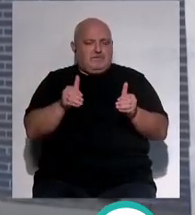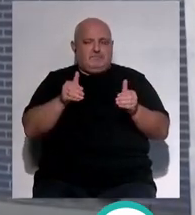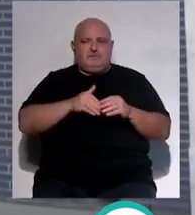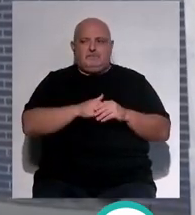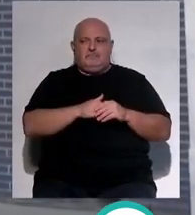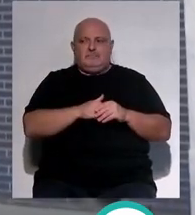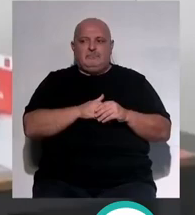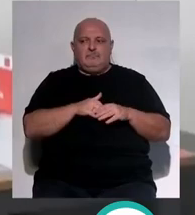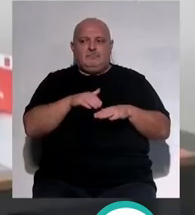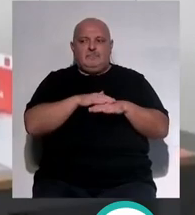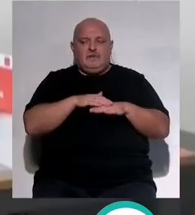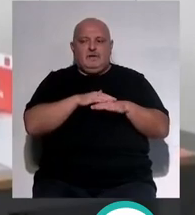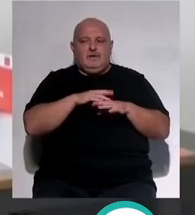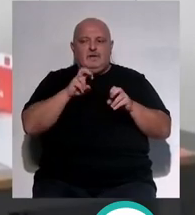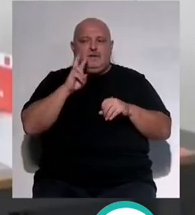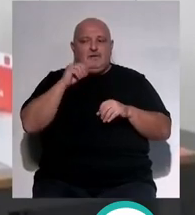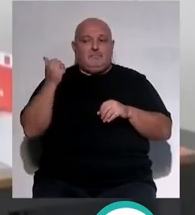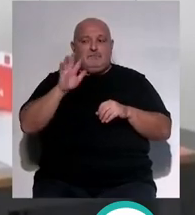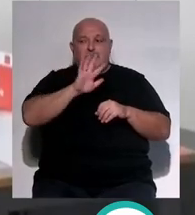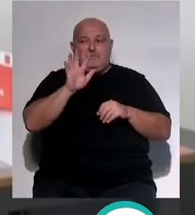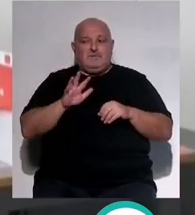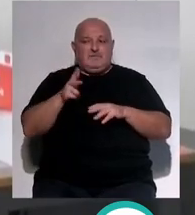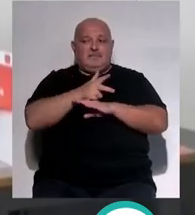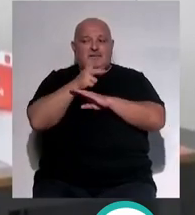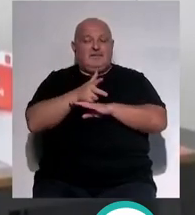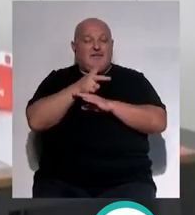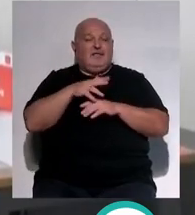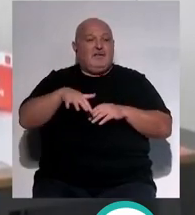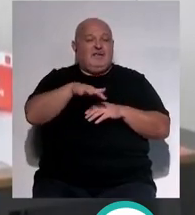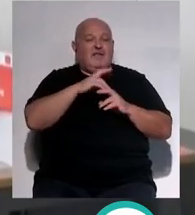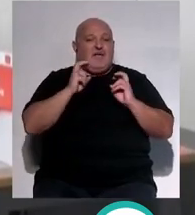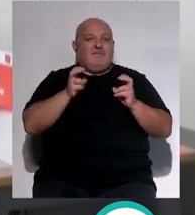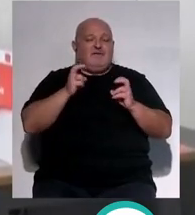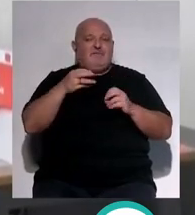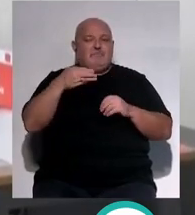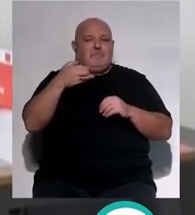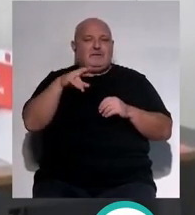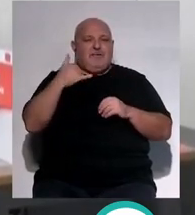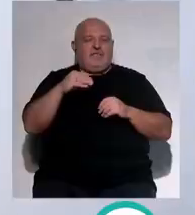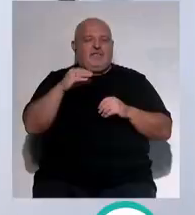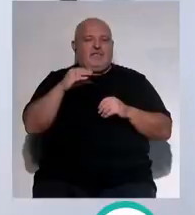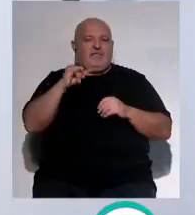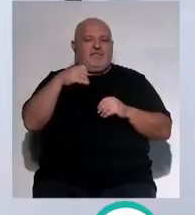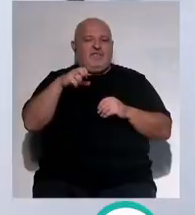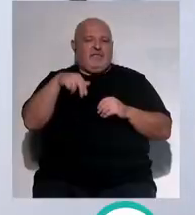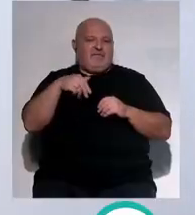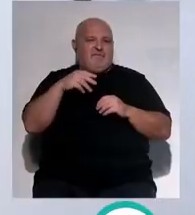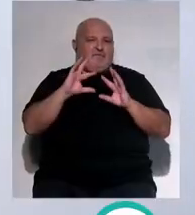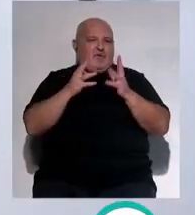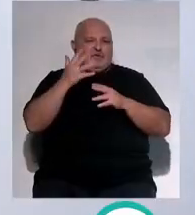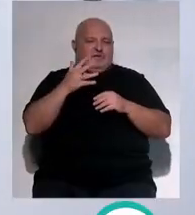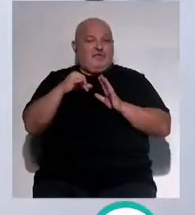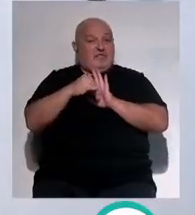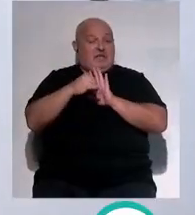disculpe disculpame Antonio estamos viendo imágenes de este centro que se encuentra en la avenida Beatriz Cienfuegos muy próximo al